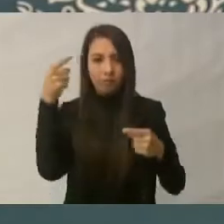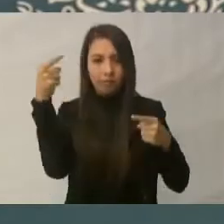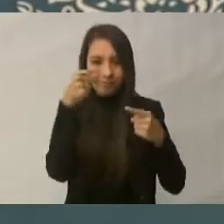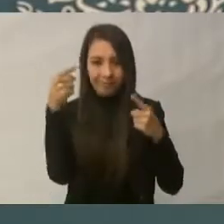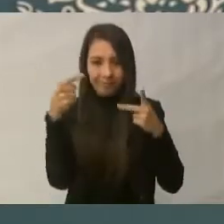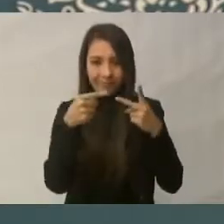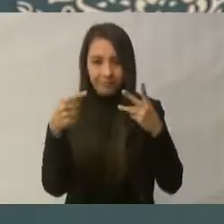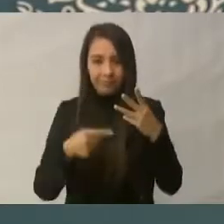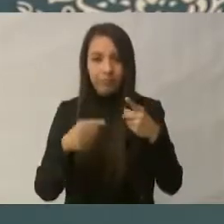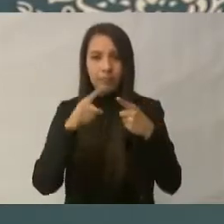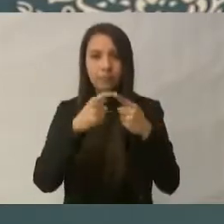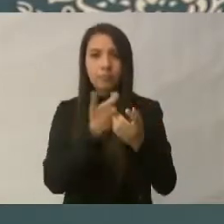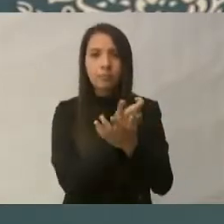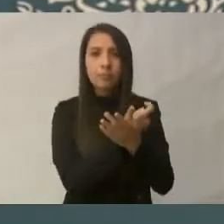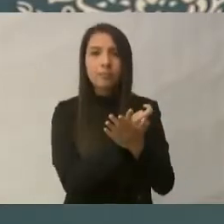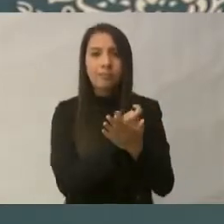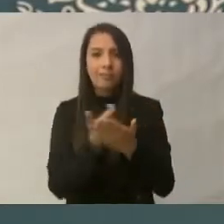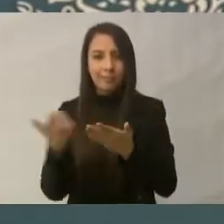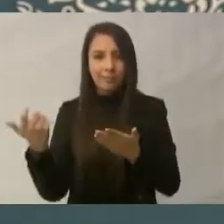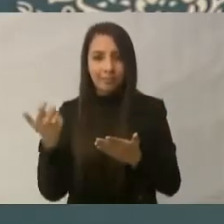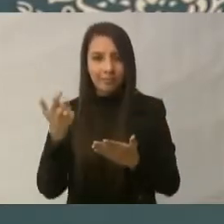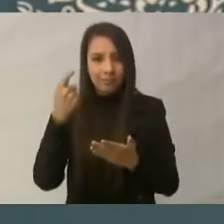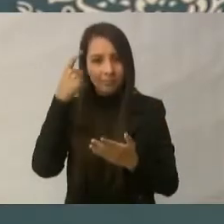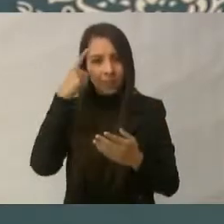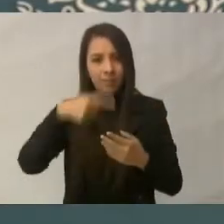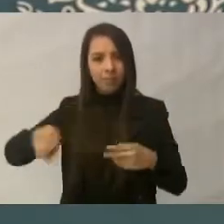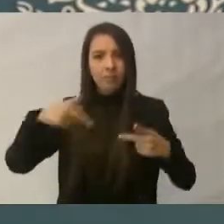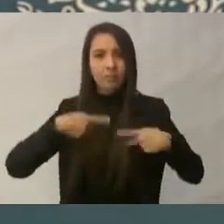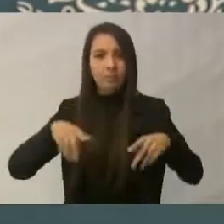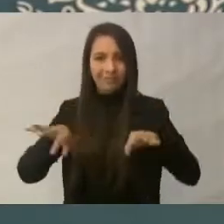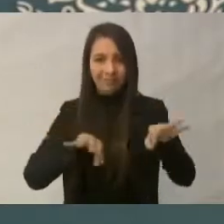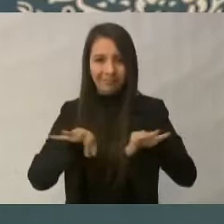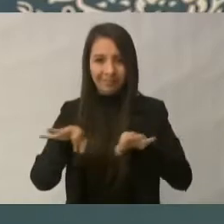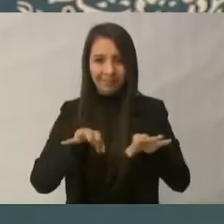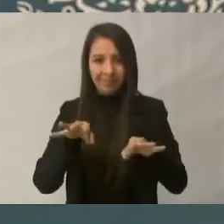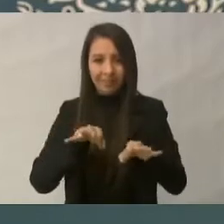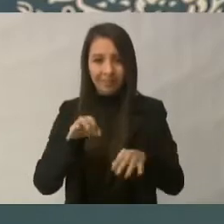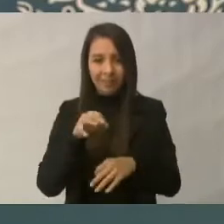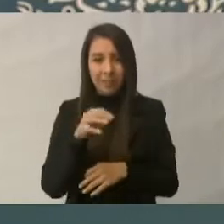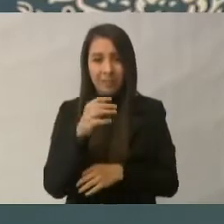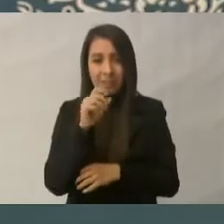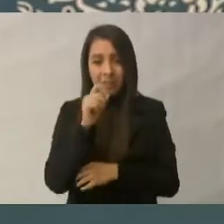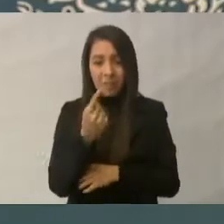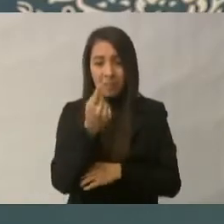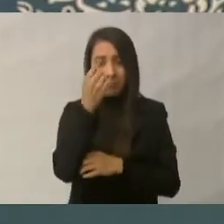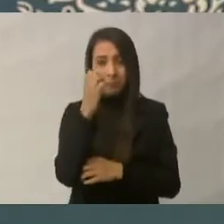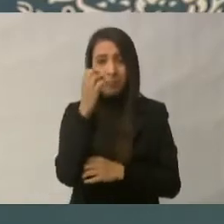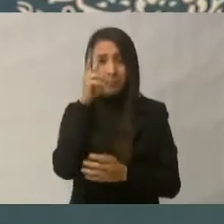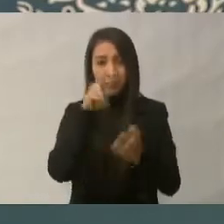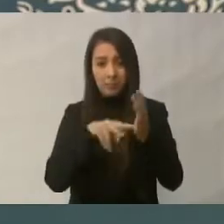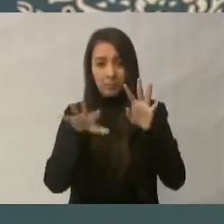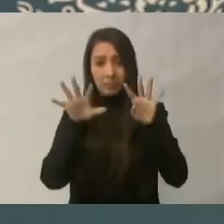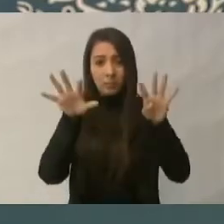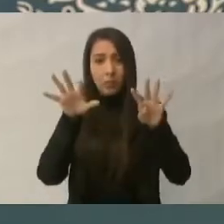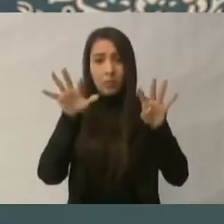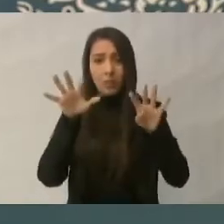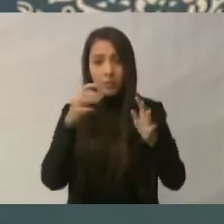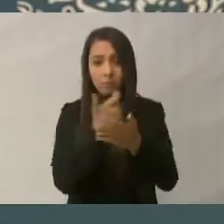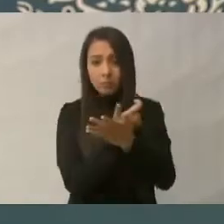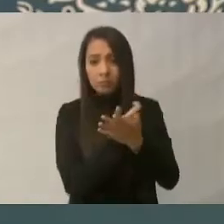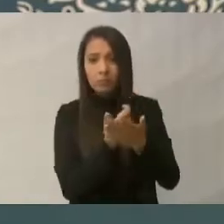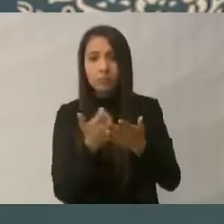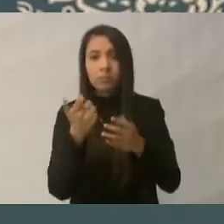de ellos es el salario mínimo. Desde el primer día de 2019, el salario mínimo aumentó al doble